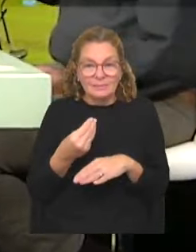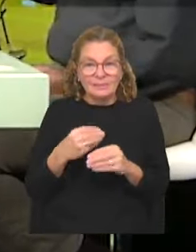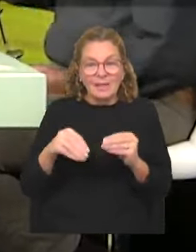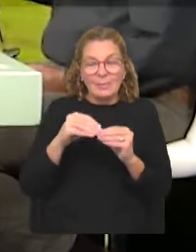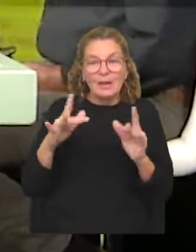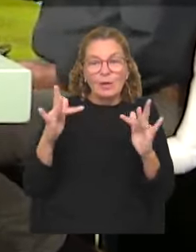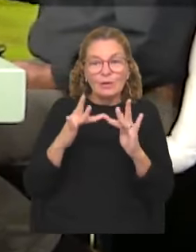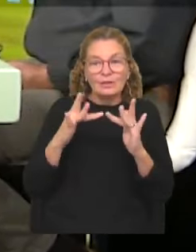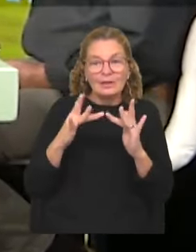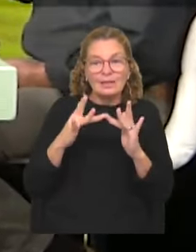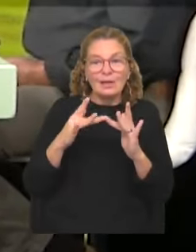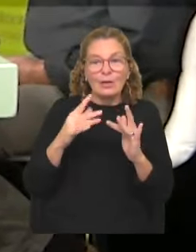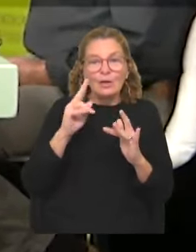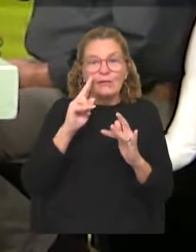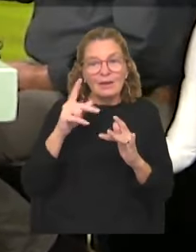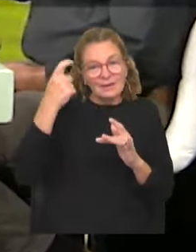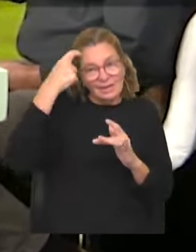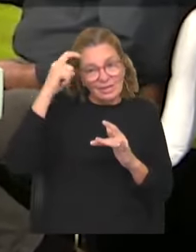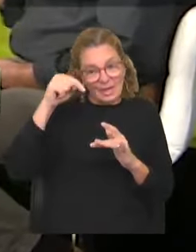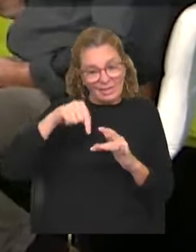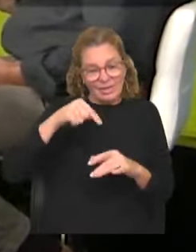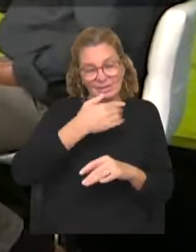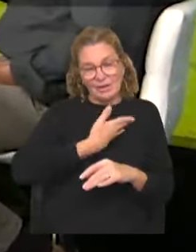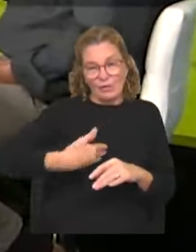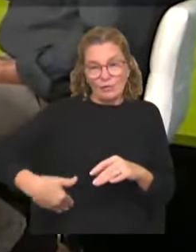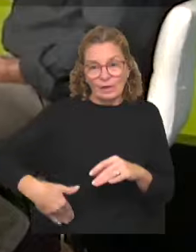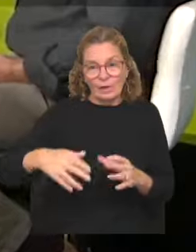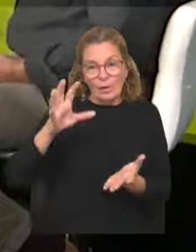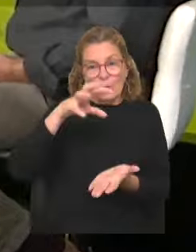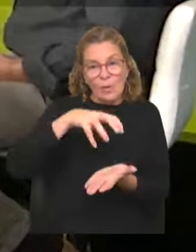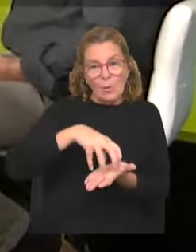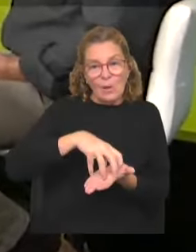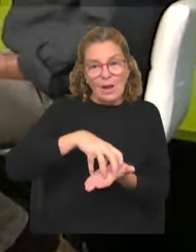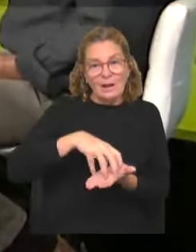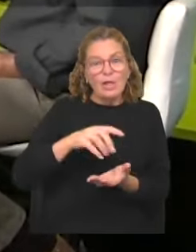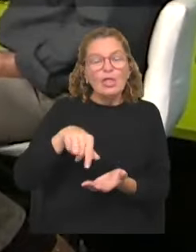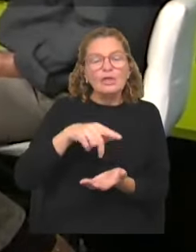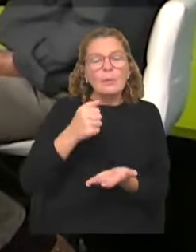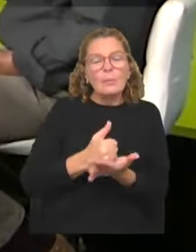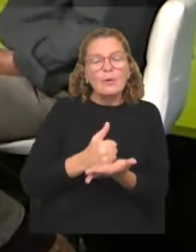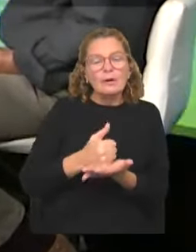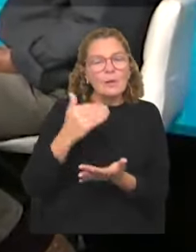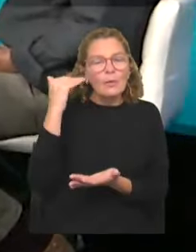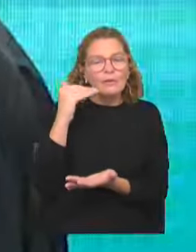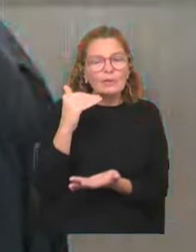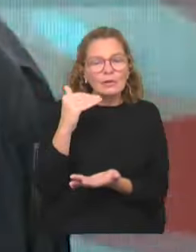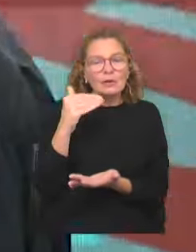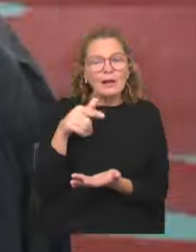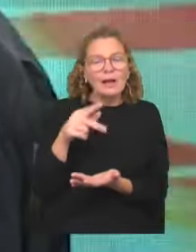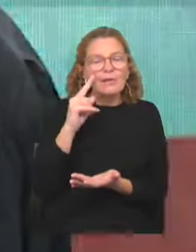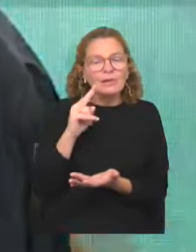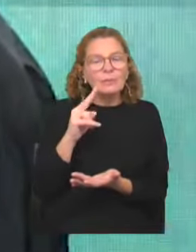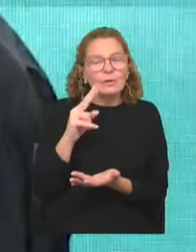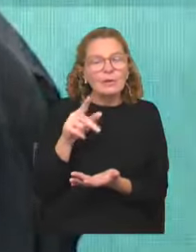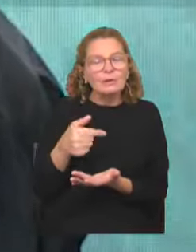coincide con una cierta perspectiva ideológica de este gobierno, el lugar en el cual coloca a los docentes. Porque, y acá vamos al otro aspecto,